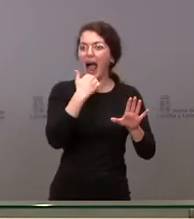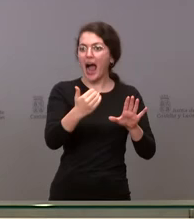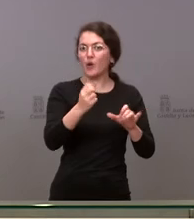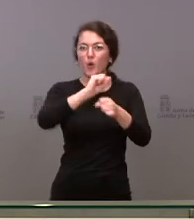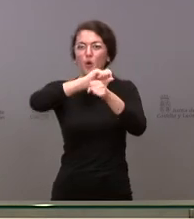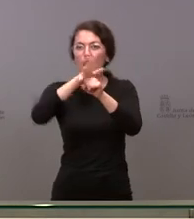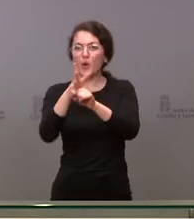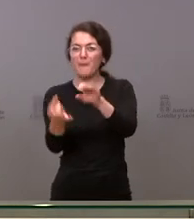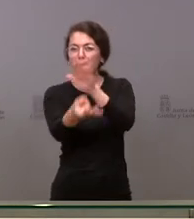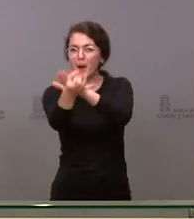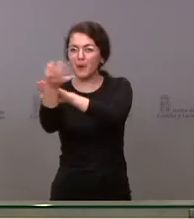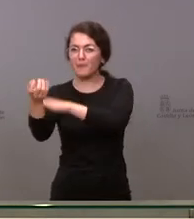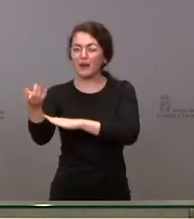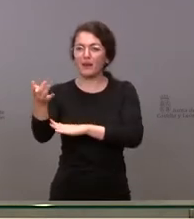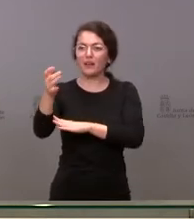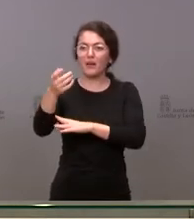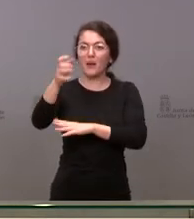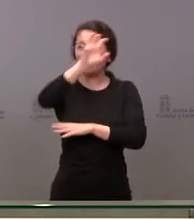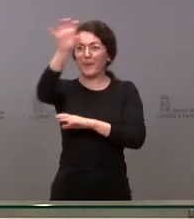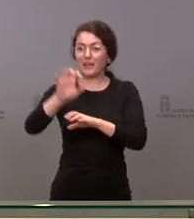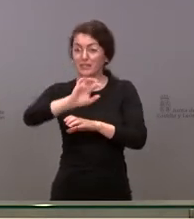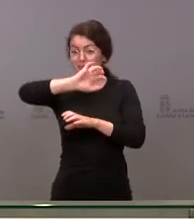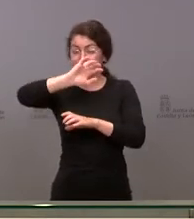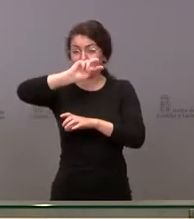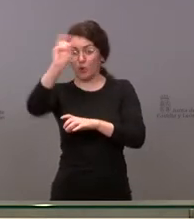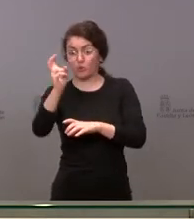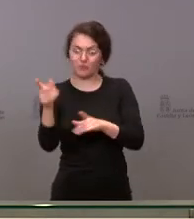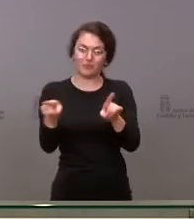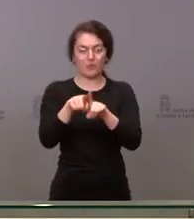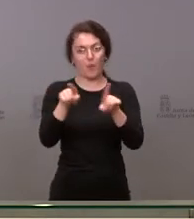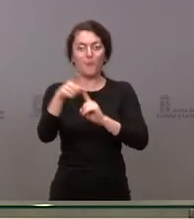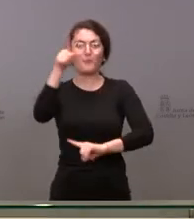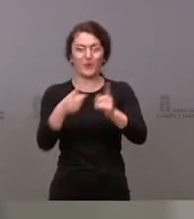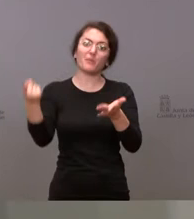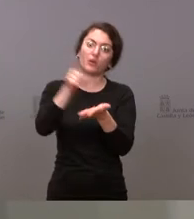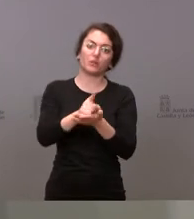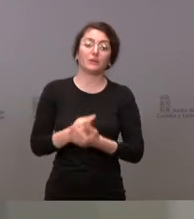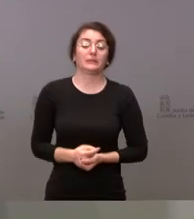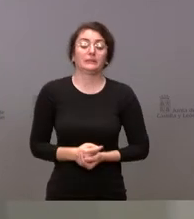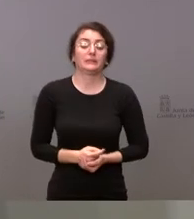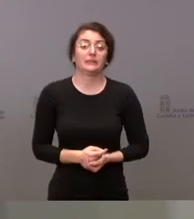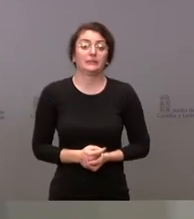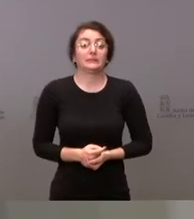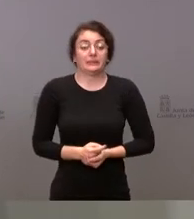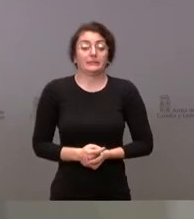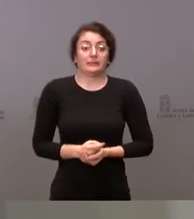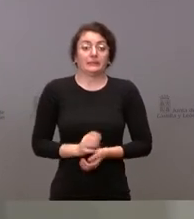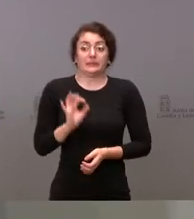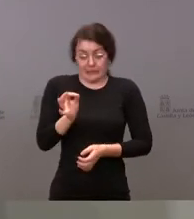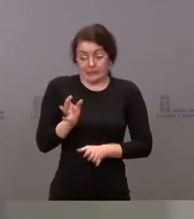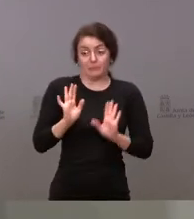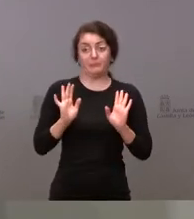peligrosa que no respondiera a las vacunas, estaríamos en un buen lío. Sí, pero déjenos